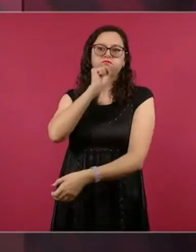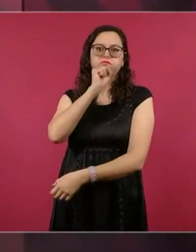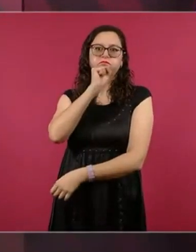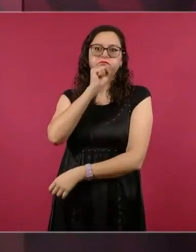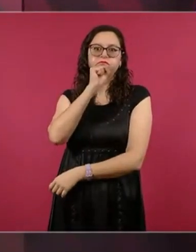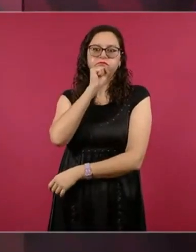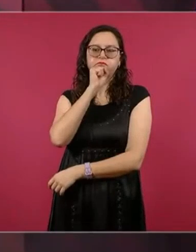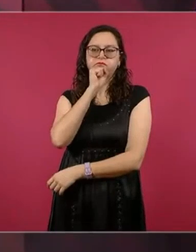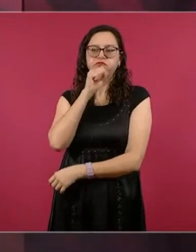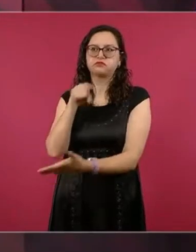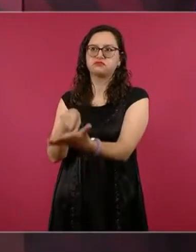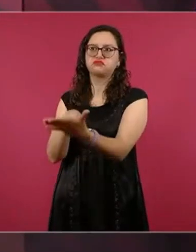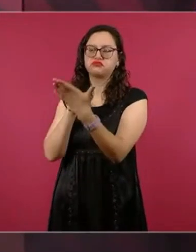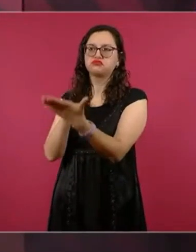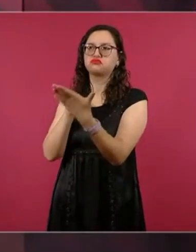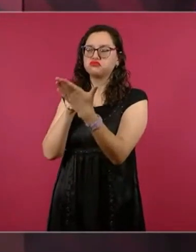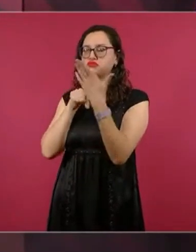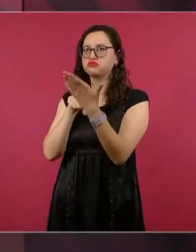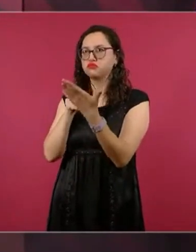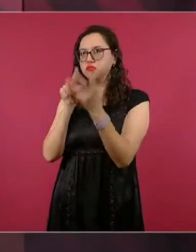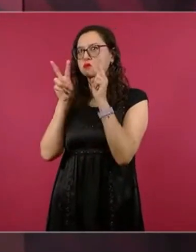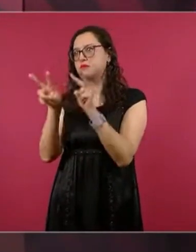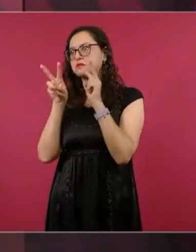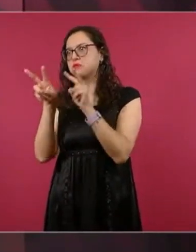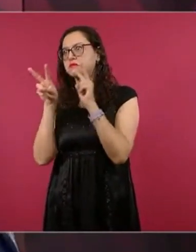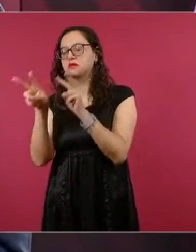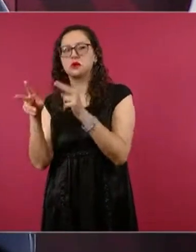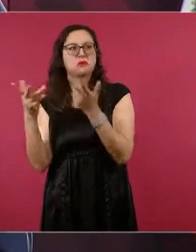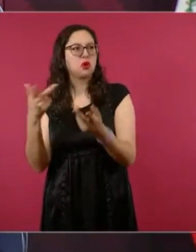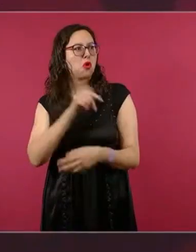que no se difunden